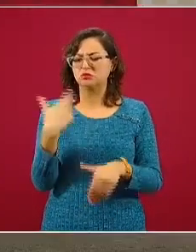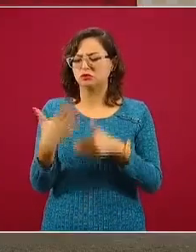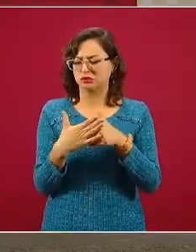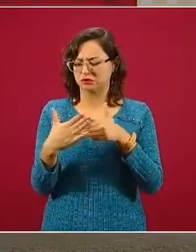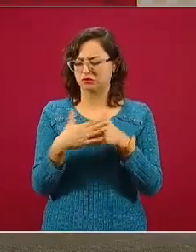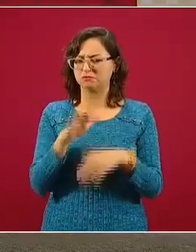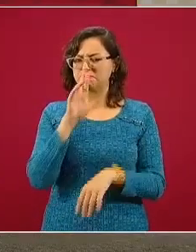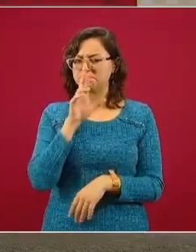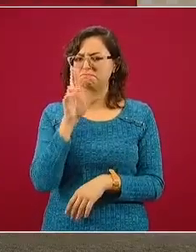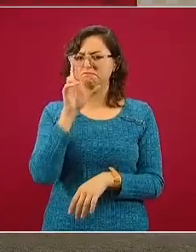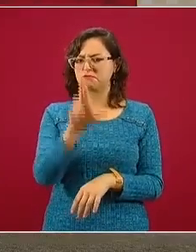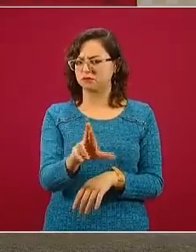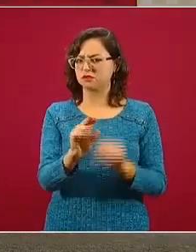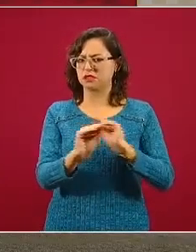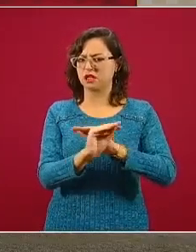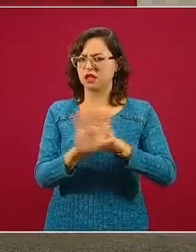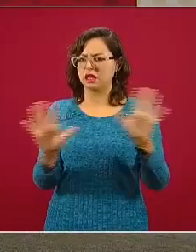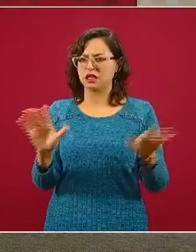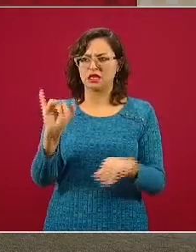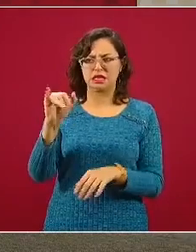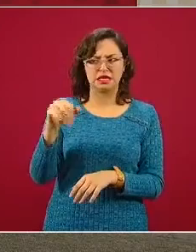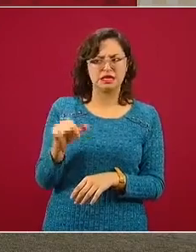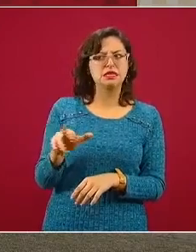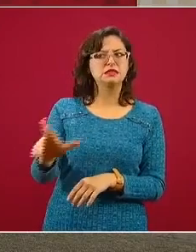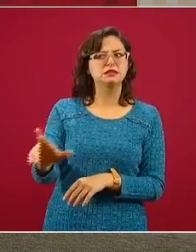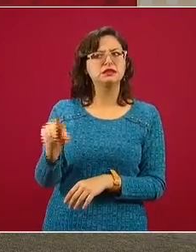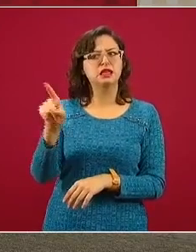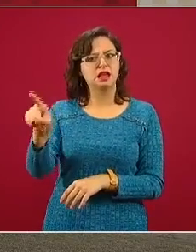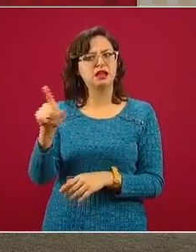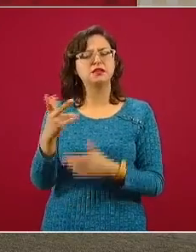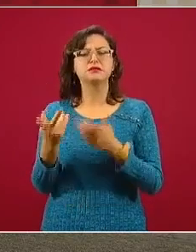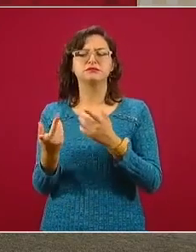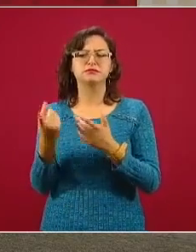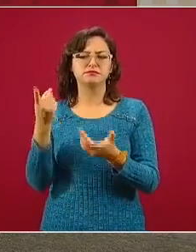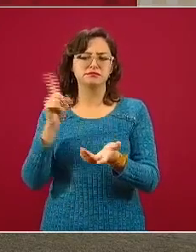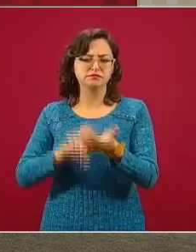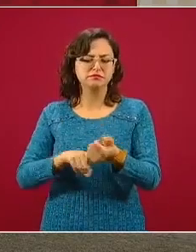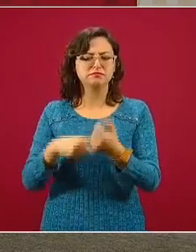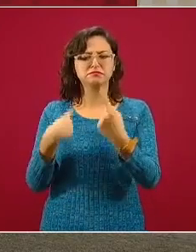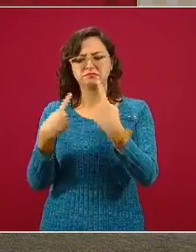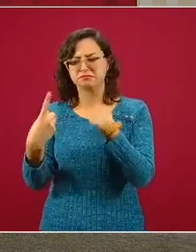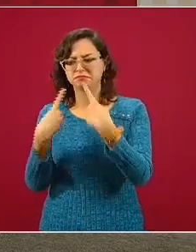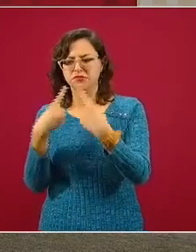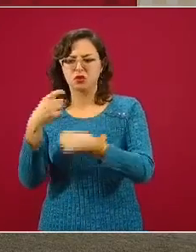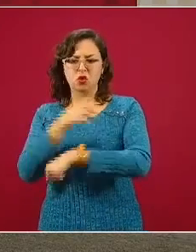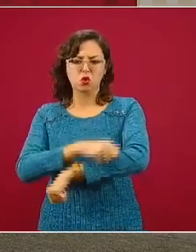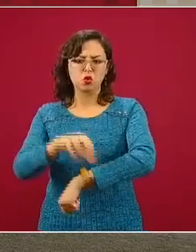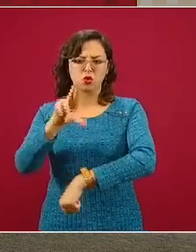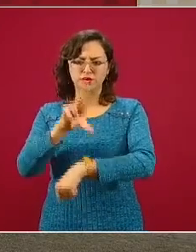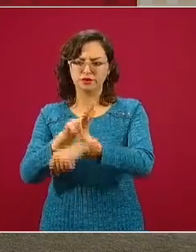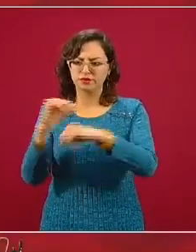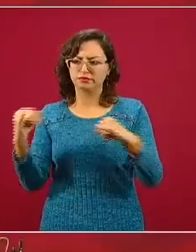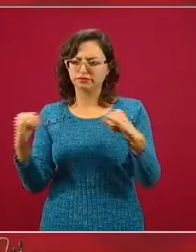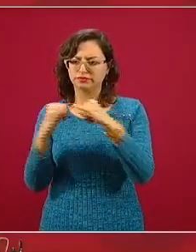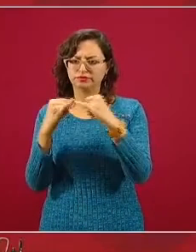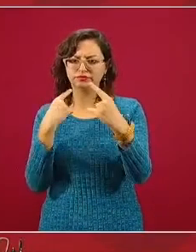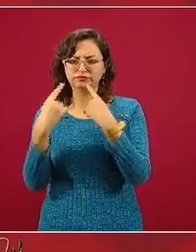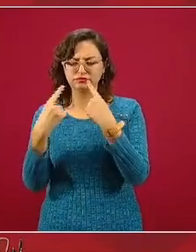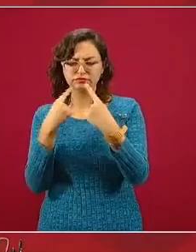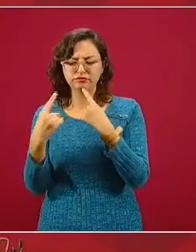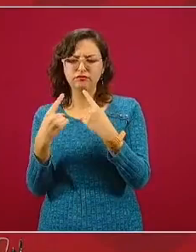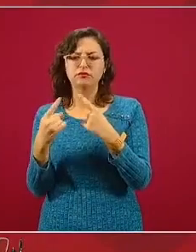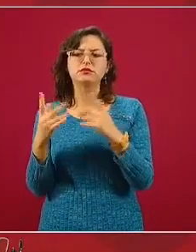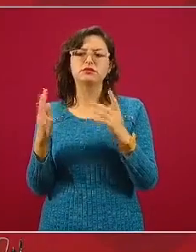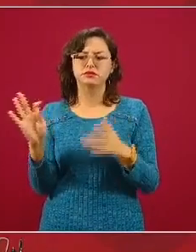resuelta en la medida en que el INER lo platique con el coordinador de los institutos si no es que esto ya ocurrió